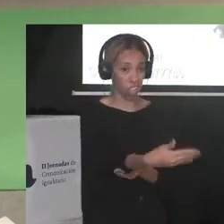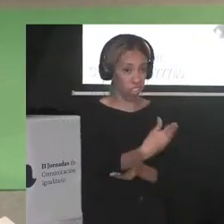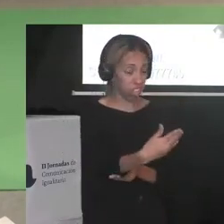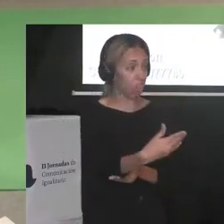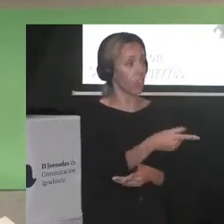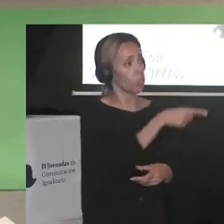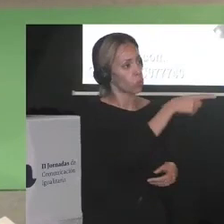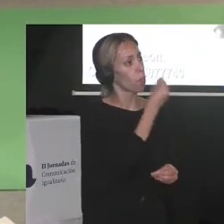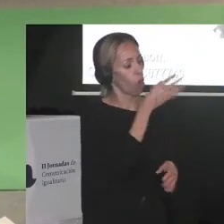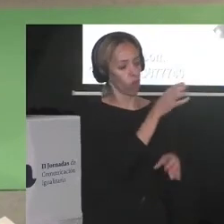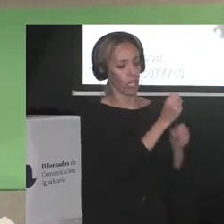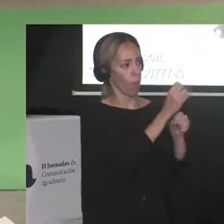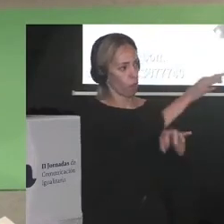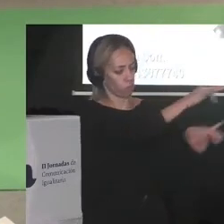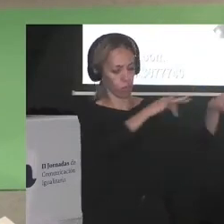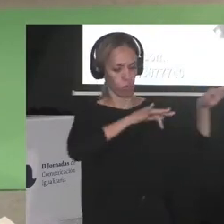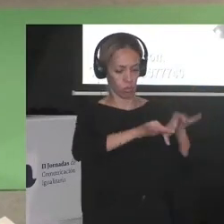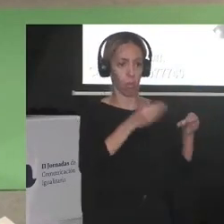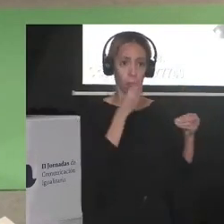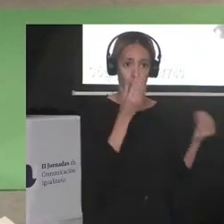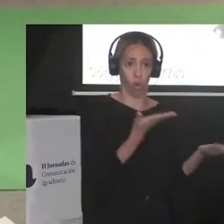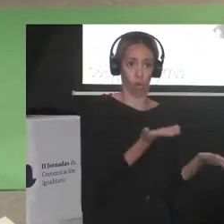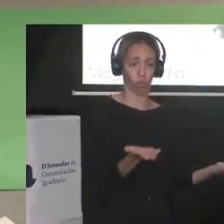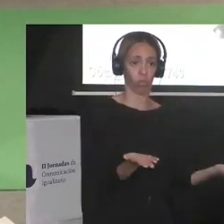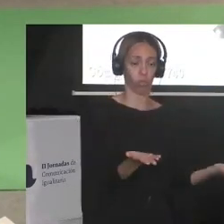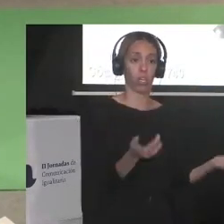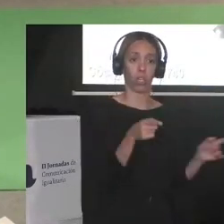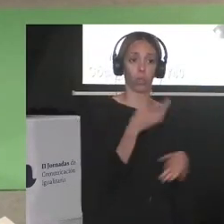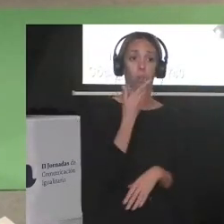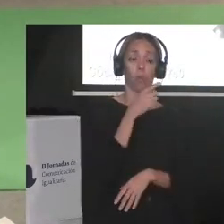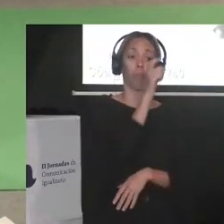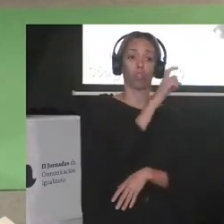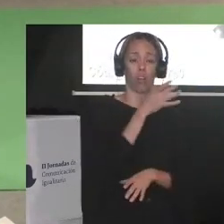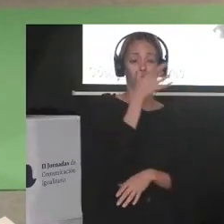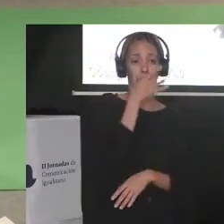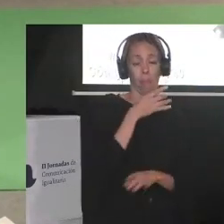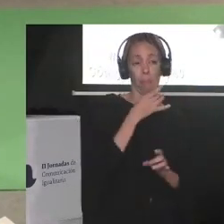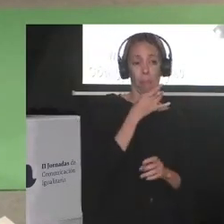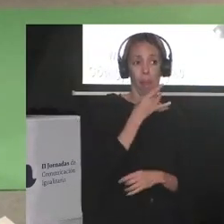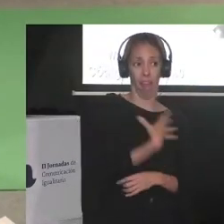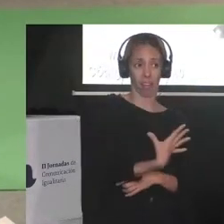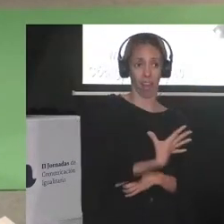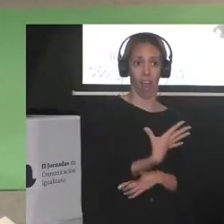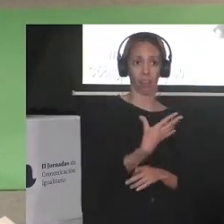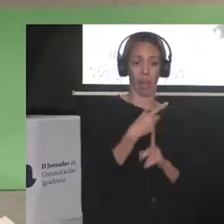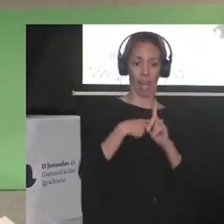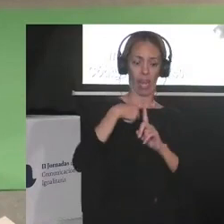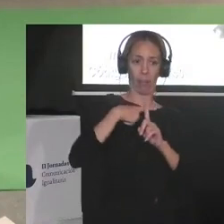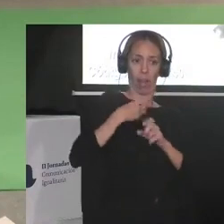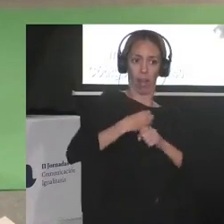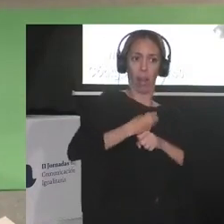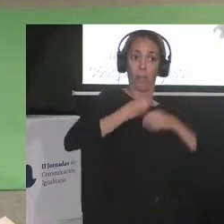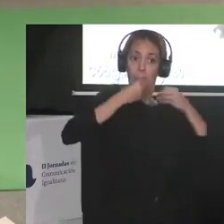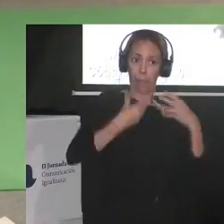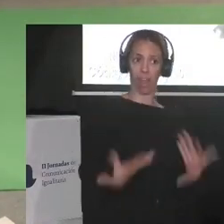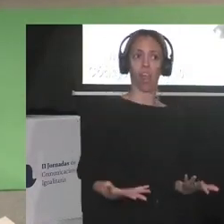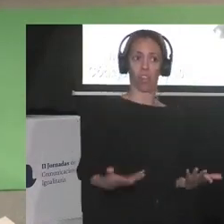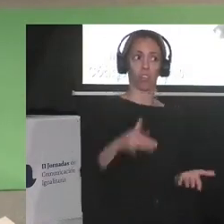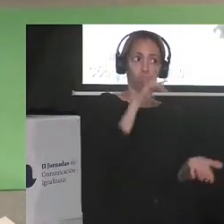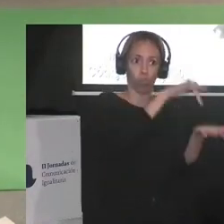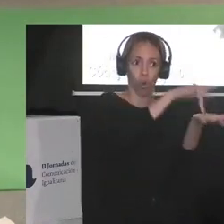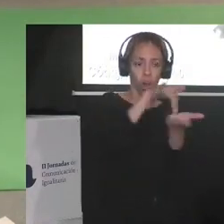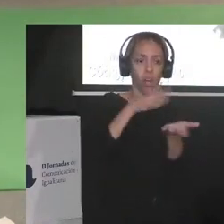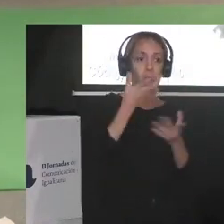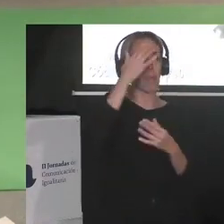precario que el tuyo, ¿no? Y eso pasa entre personas blancas, bien ubicadas. Imagínense lo que pasa en otros lados.